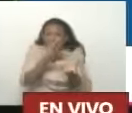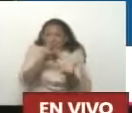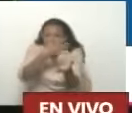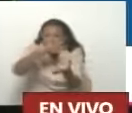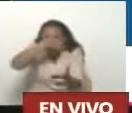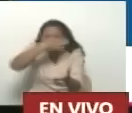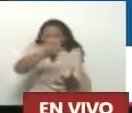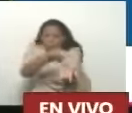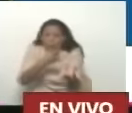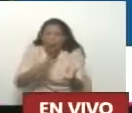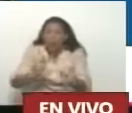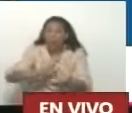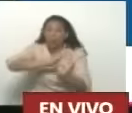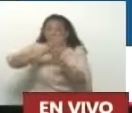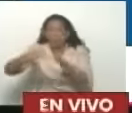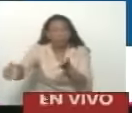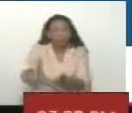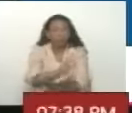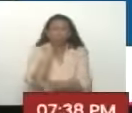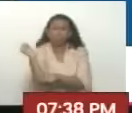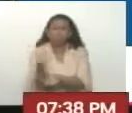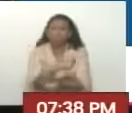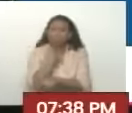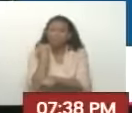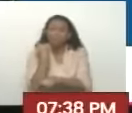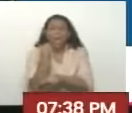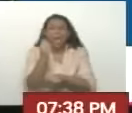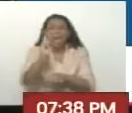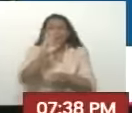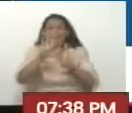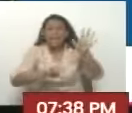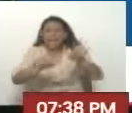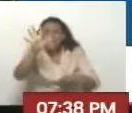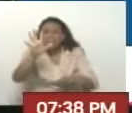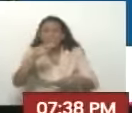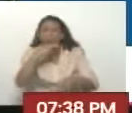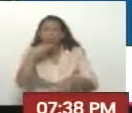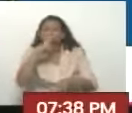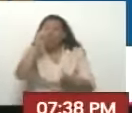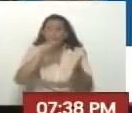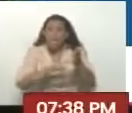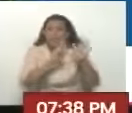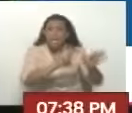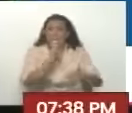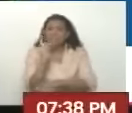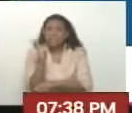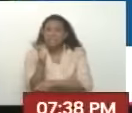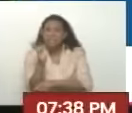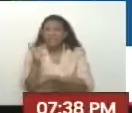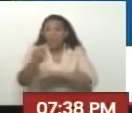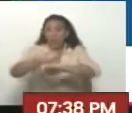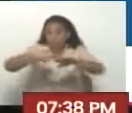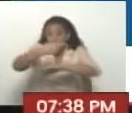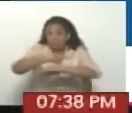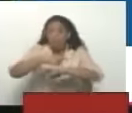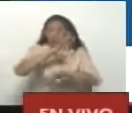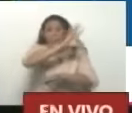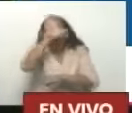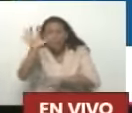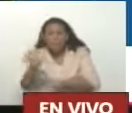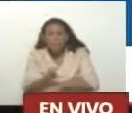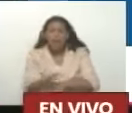Luego Los derrotamos A todos unidos El 15 de octubre 2017 En las elecciones De gobernadores ¿Recuerdan?